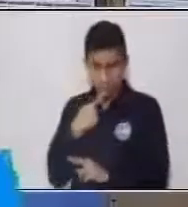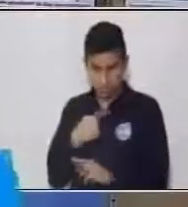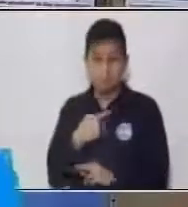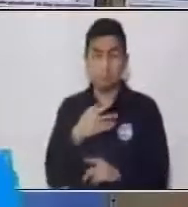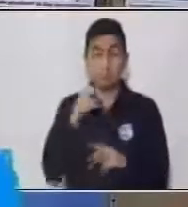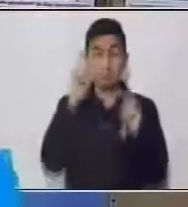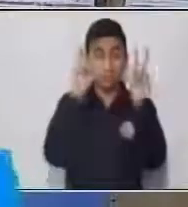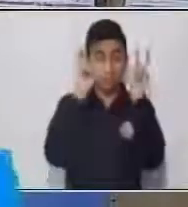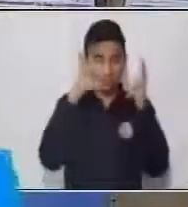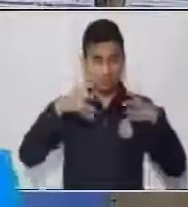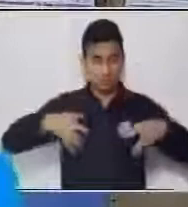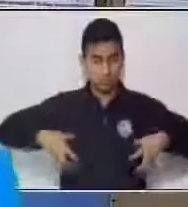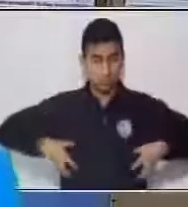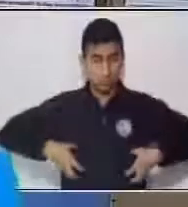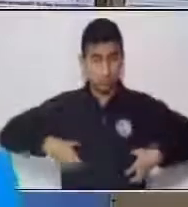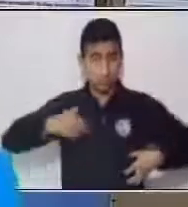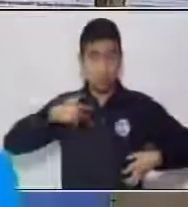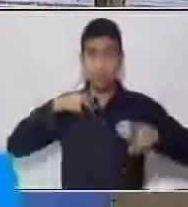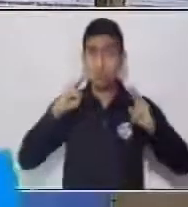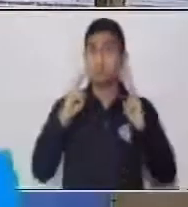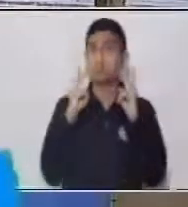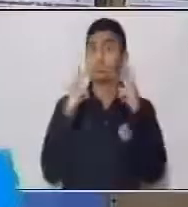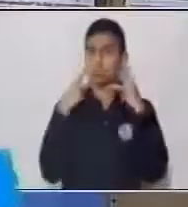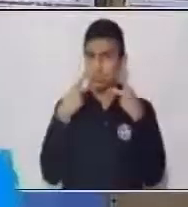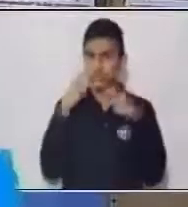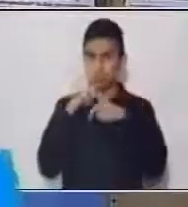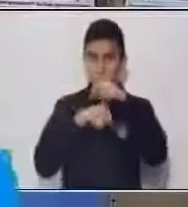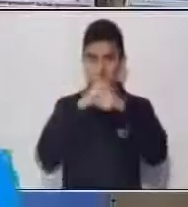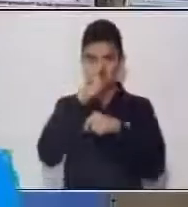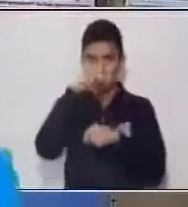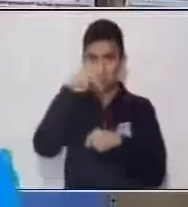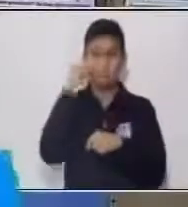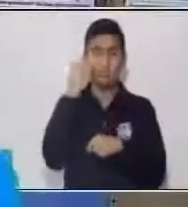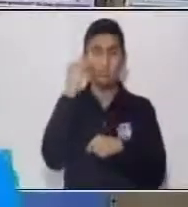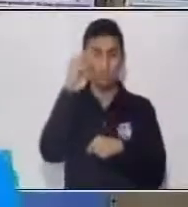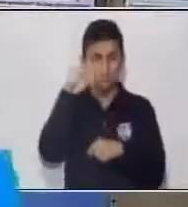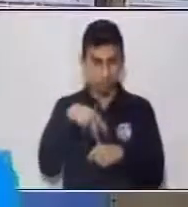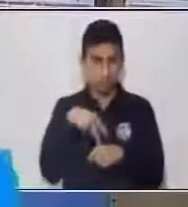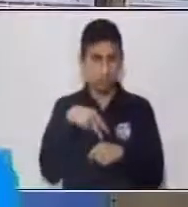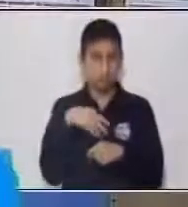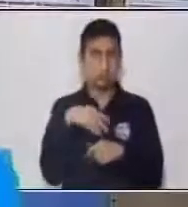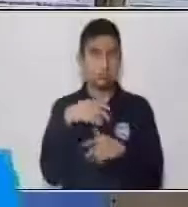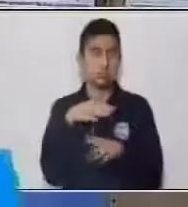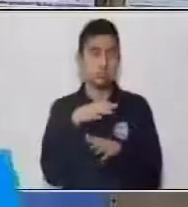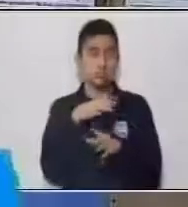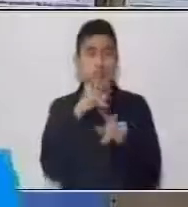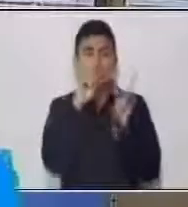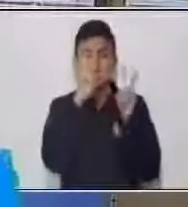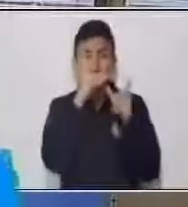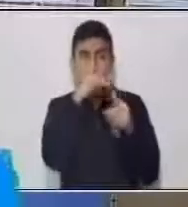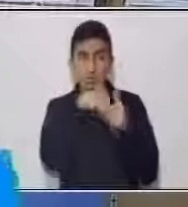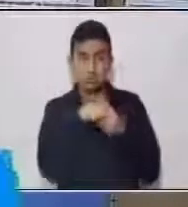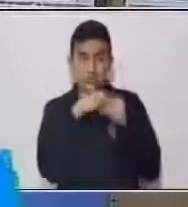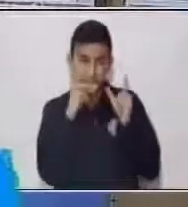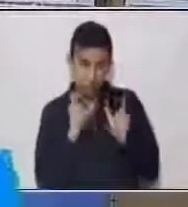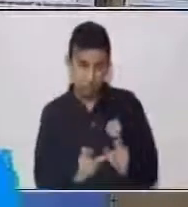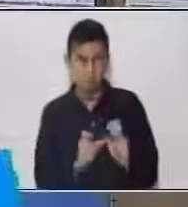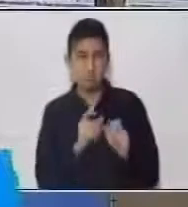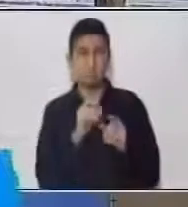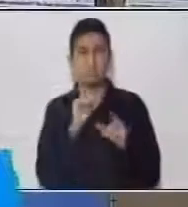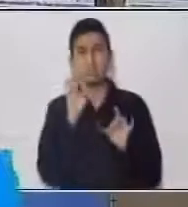riñones tienen una doble función. Purificar la sangre y eliminar del cuerpo sustancias